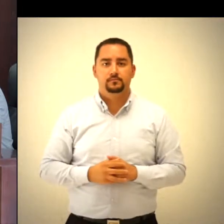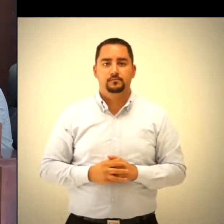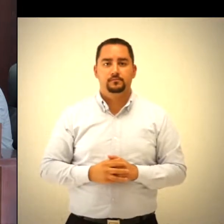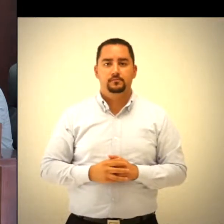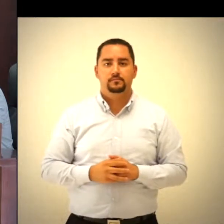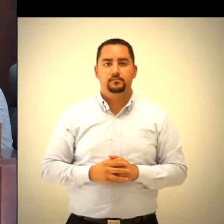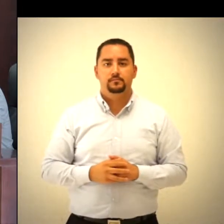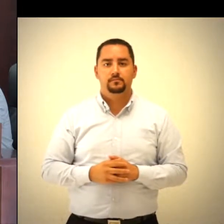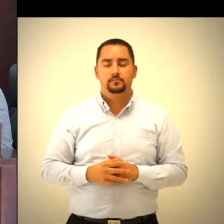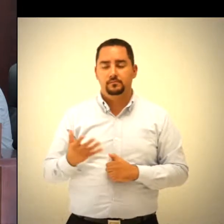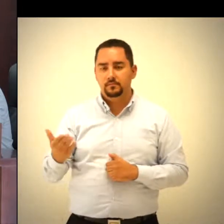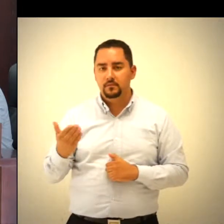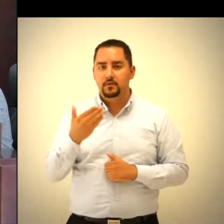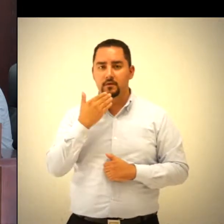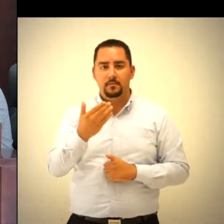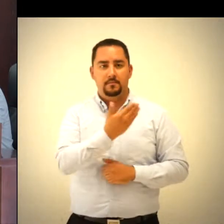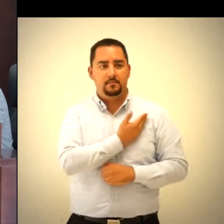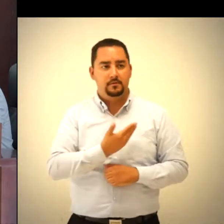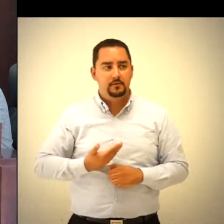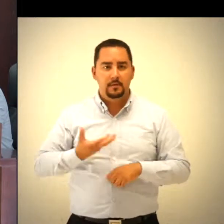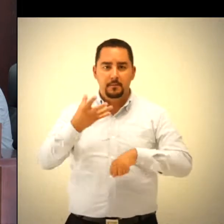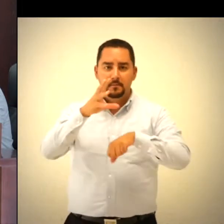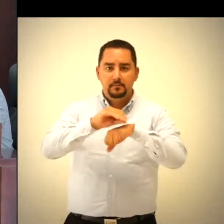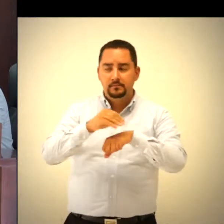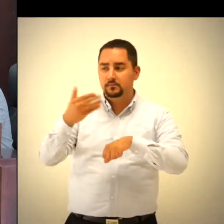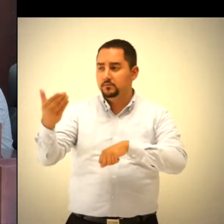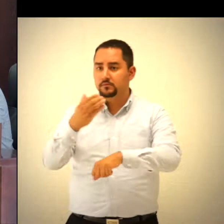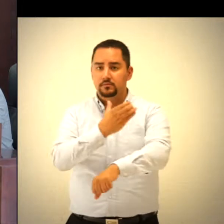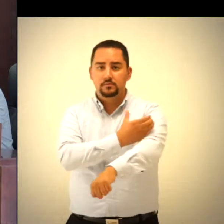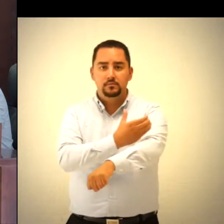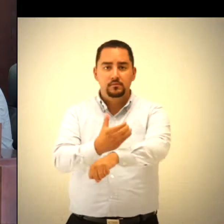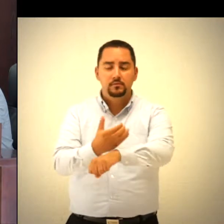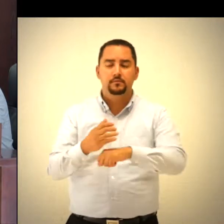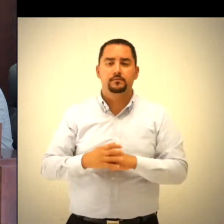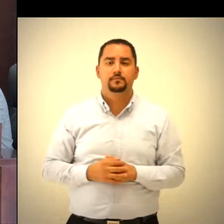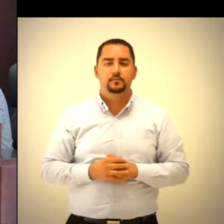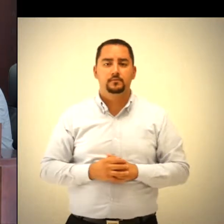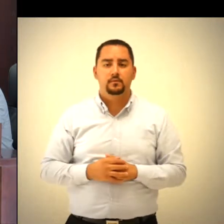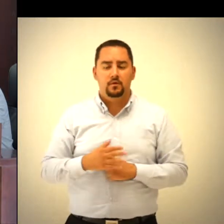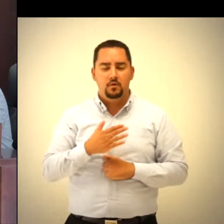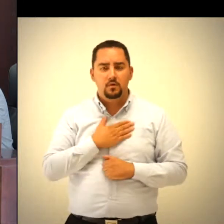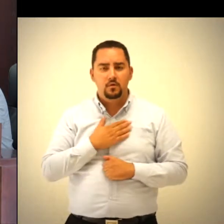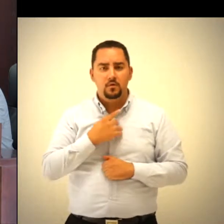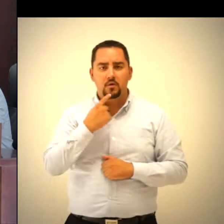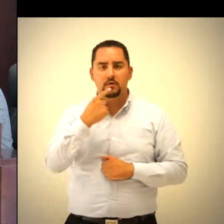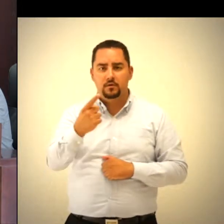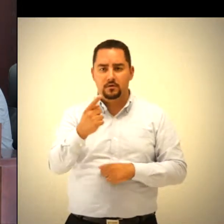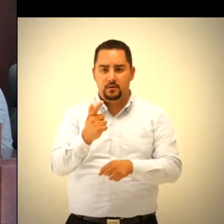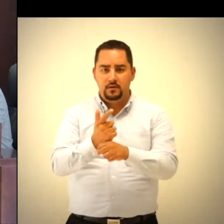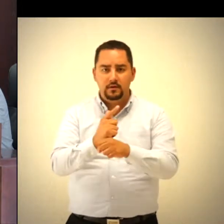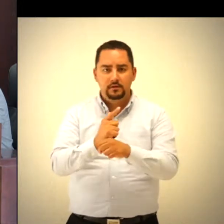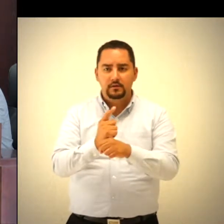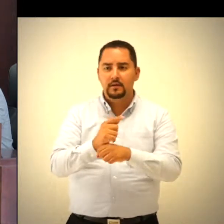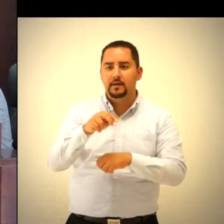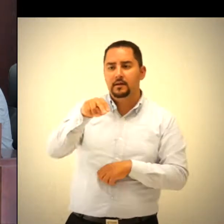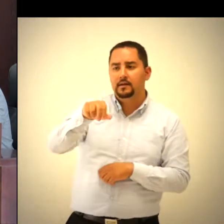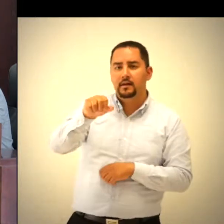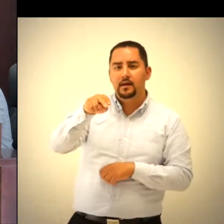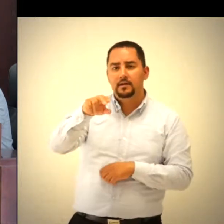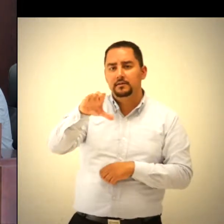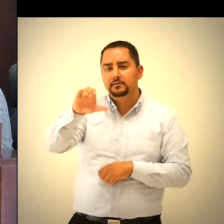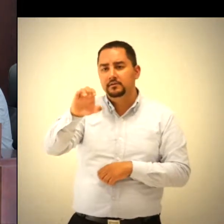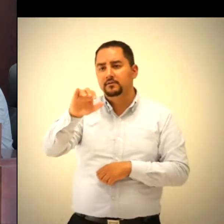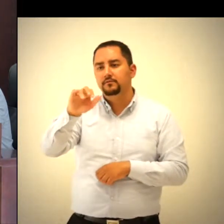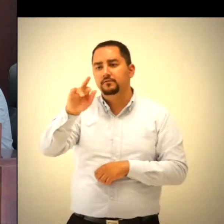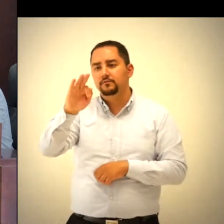Con su venia, señor presidente, y el permiso de mis compañeros. De pleno, solicito a la licenciada Nancy Lizeth Flores Bernés